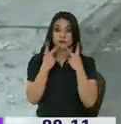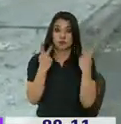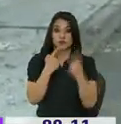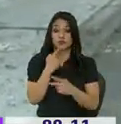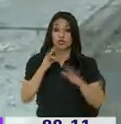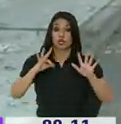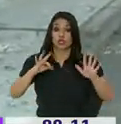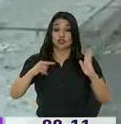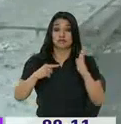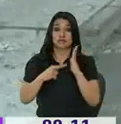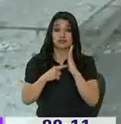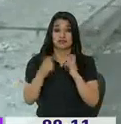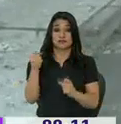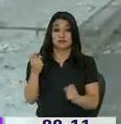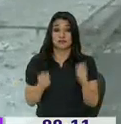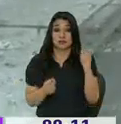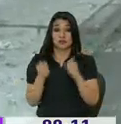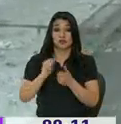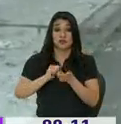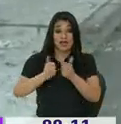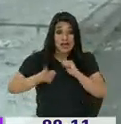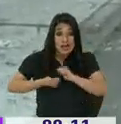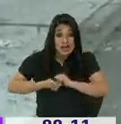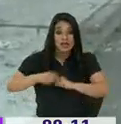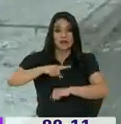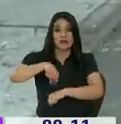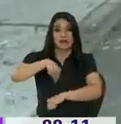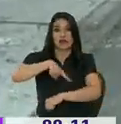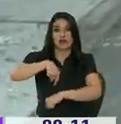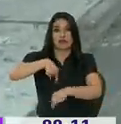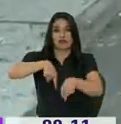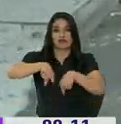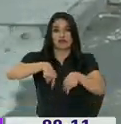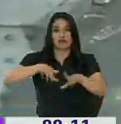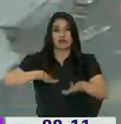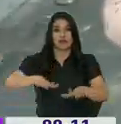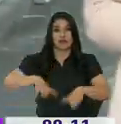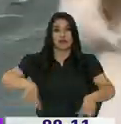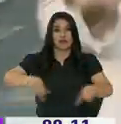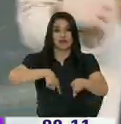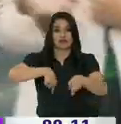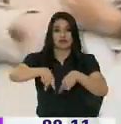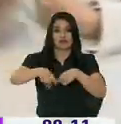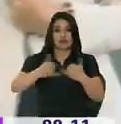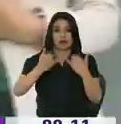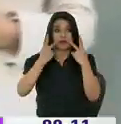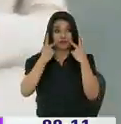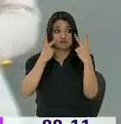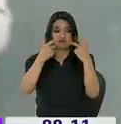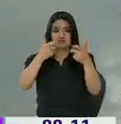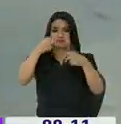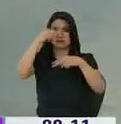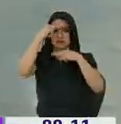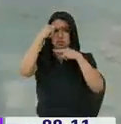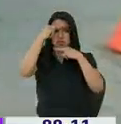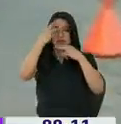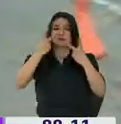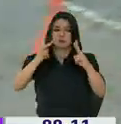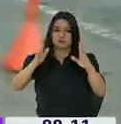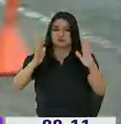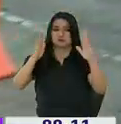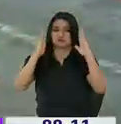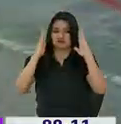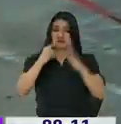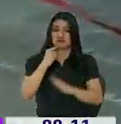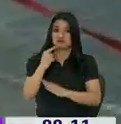8 mil vehículos por hora aproximadamente circulan en esta zona. Y ahora las buenas noticias y también hay que prestar muchísima atención